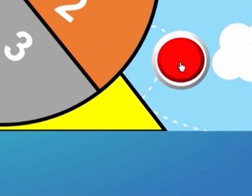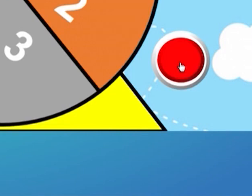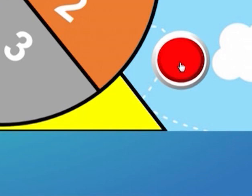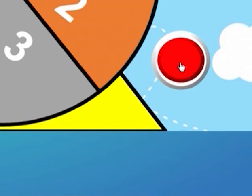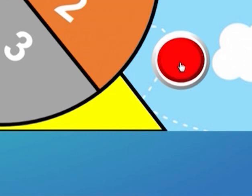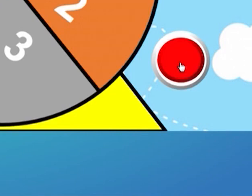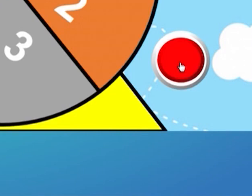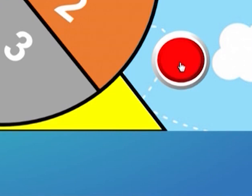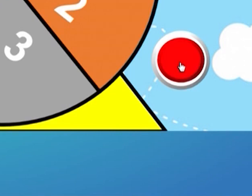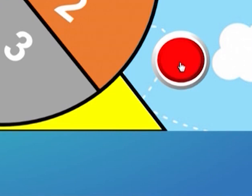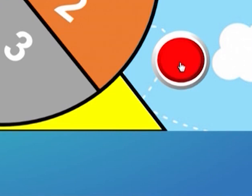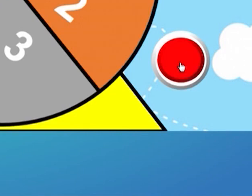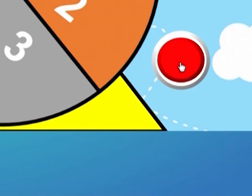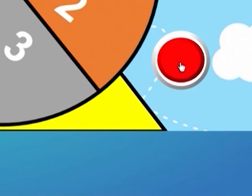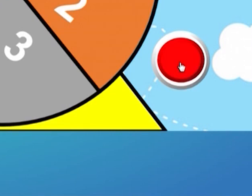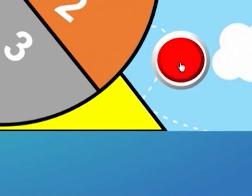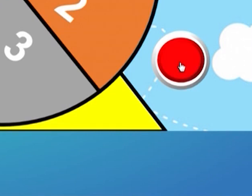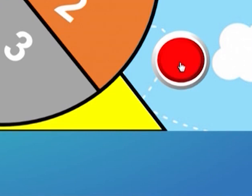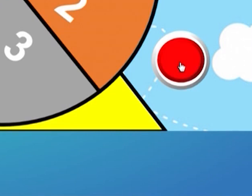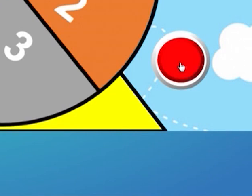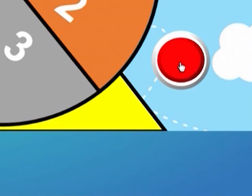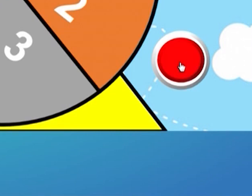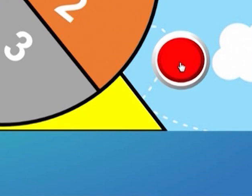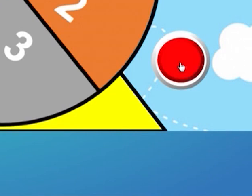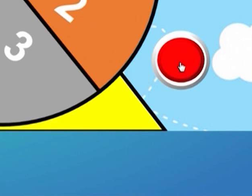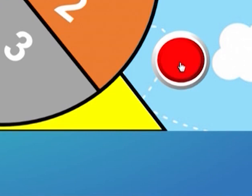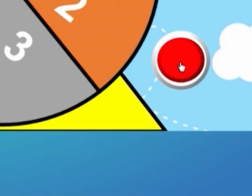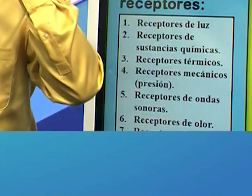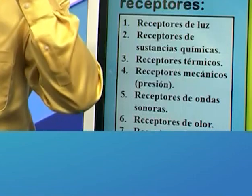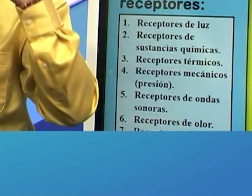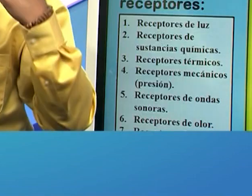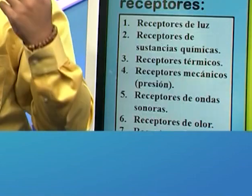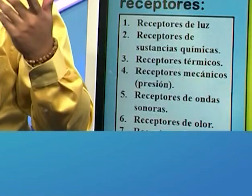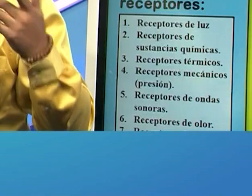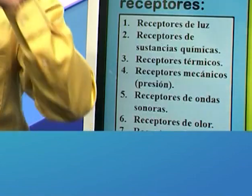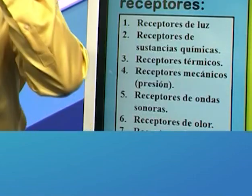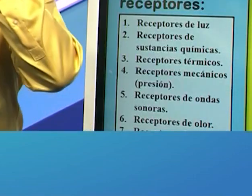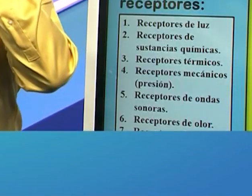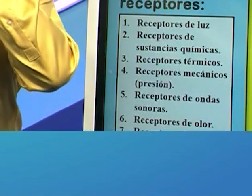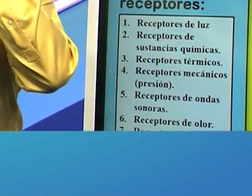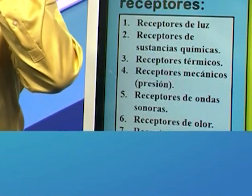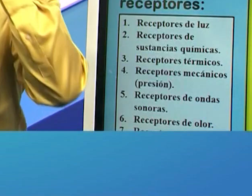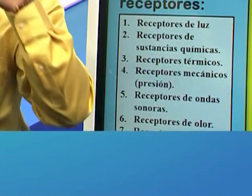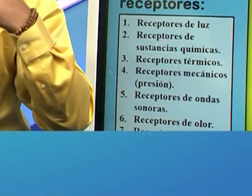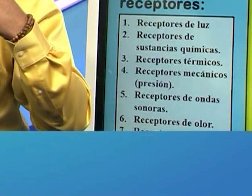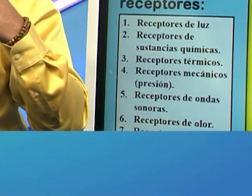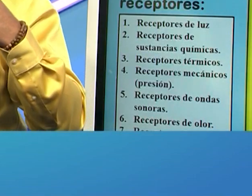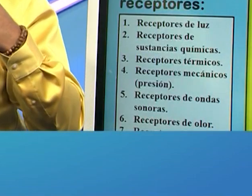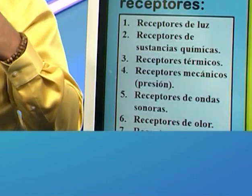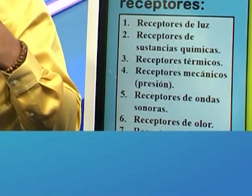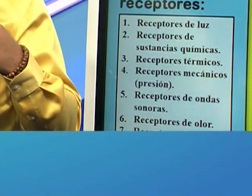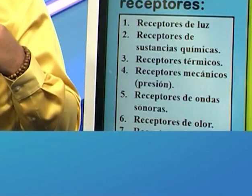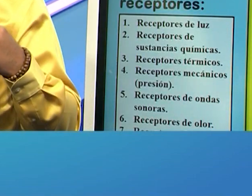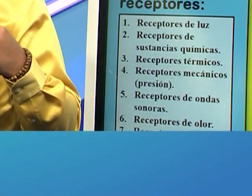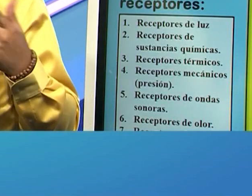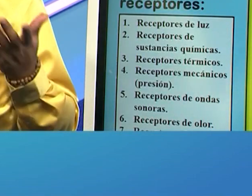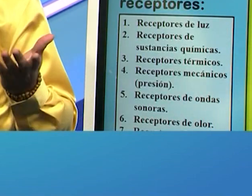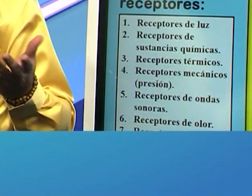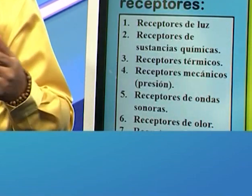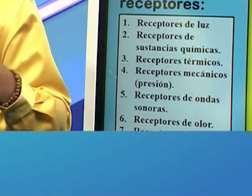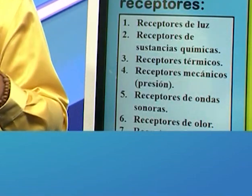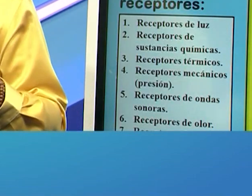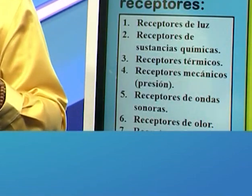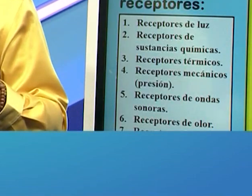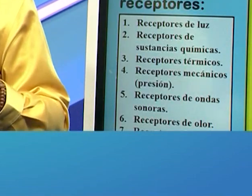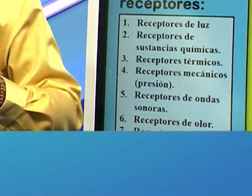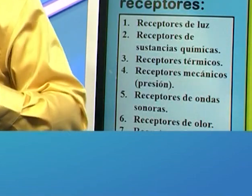te voy a dar por lo menos acá un apoyo de olor para ver para ver dónde están